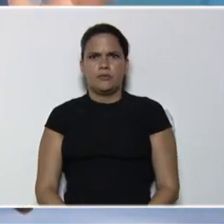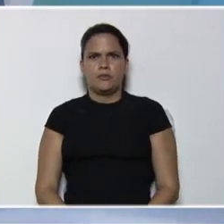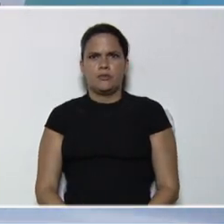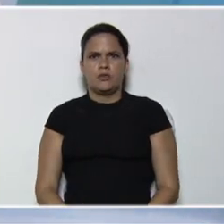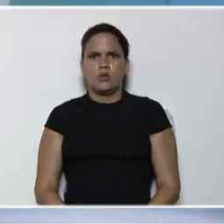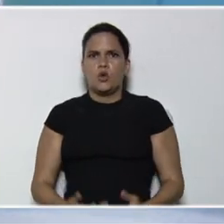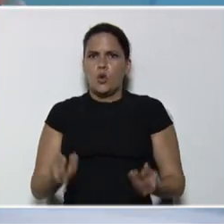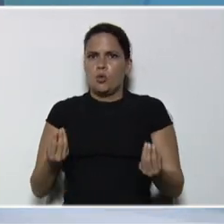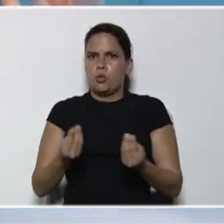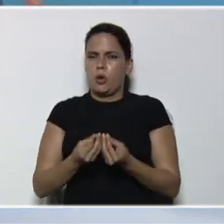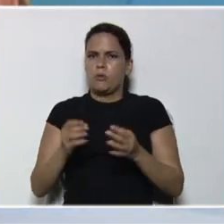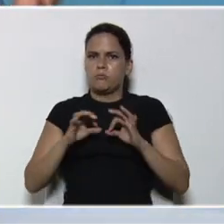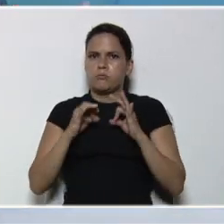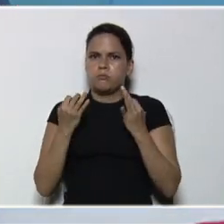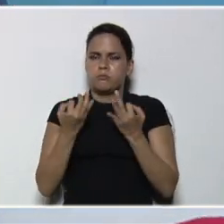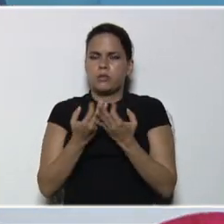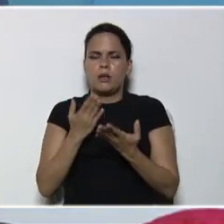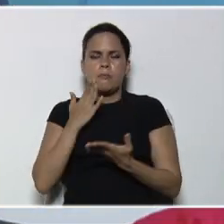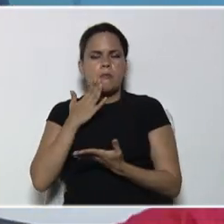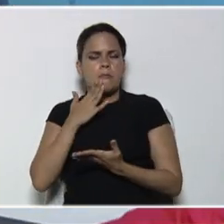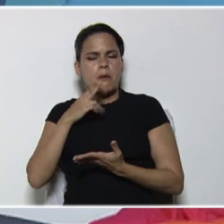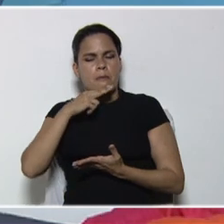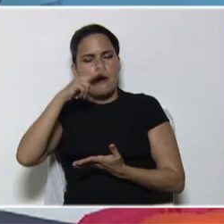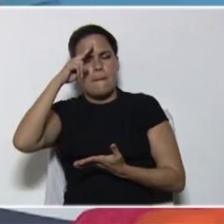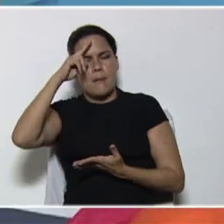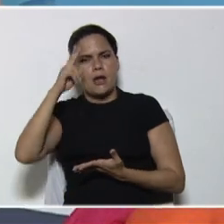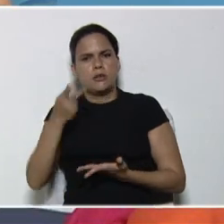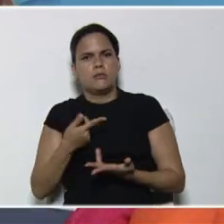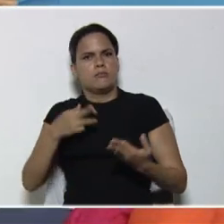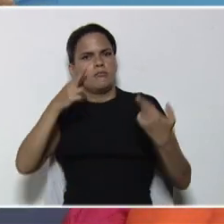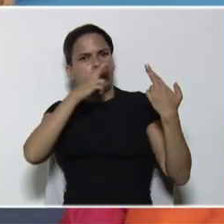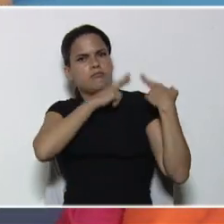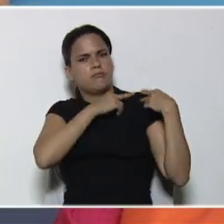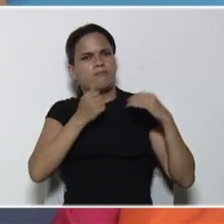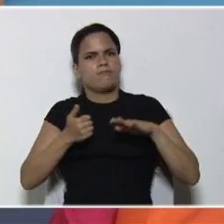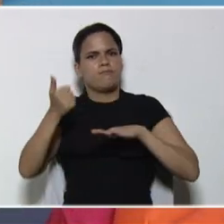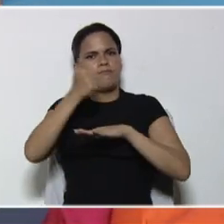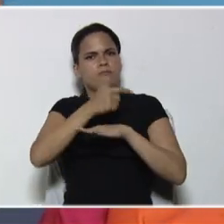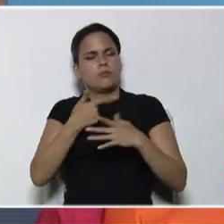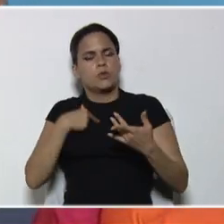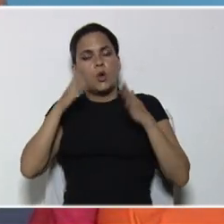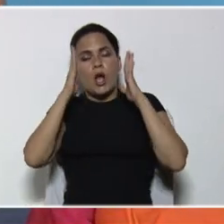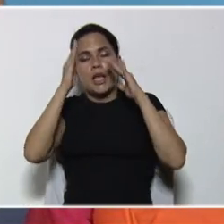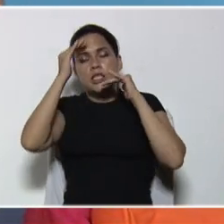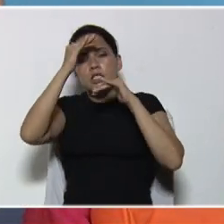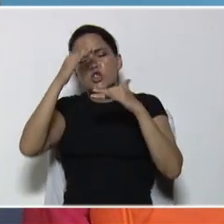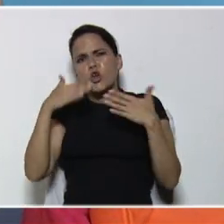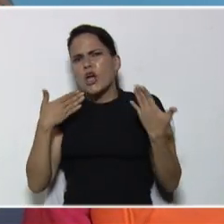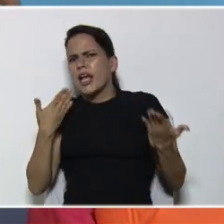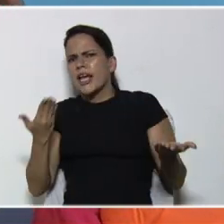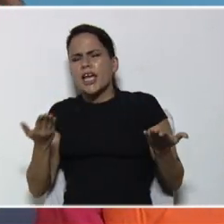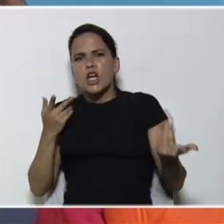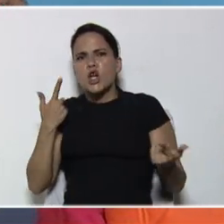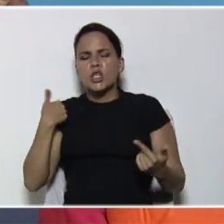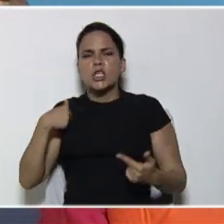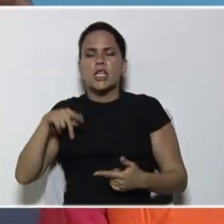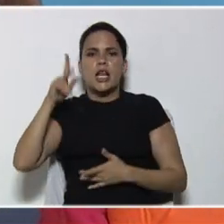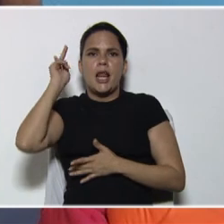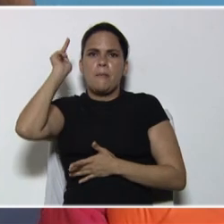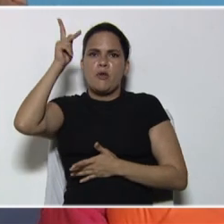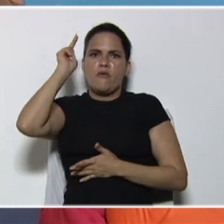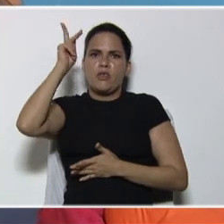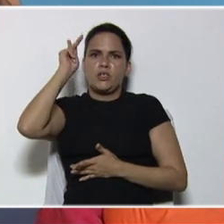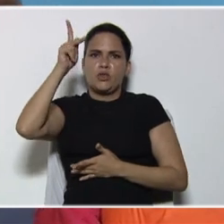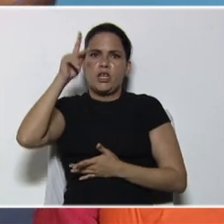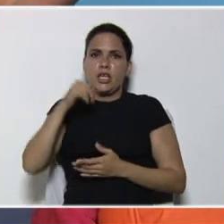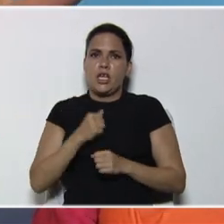junto a la familia, a los padres, madres, y representantes, vamos a escuchar, con atención, que nos tiene, la profesora, Elisetti de Gubella,